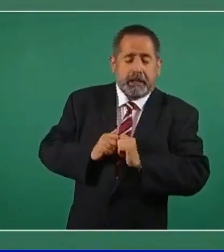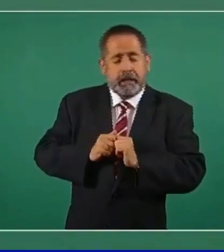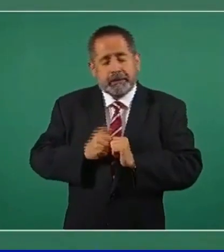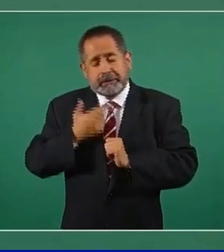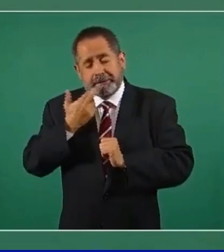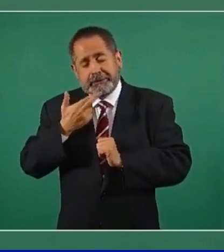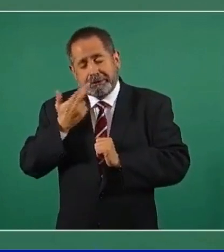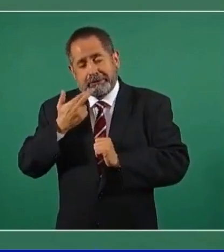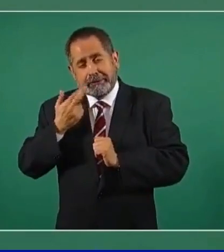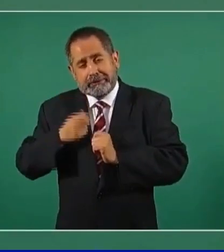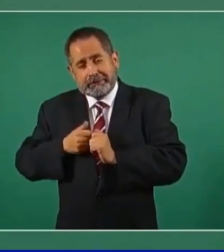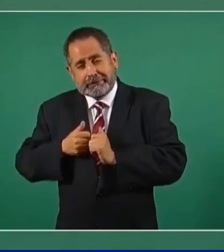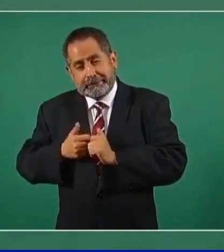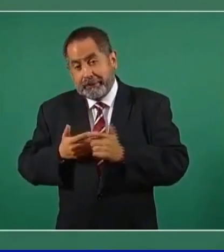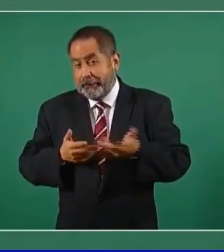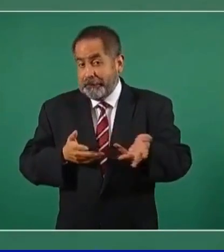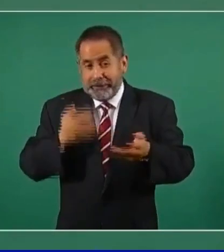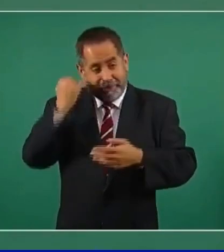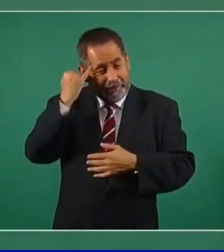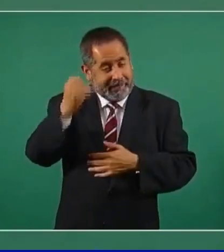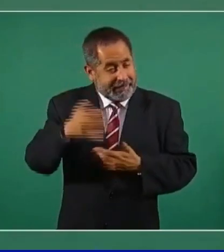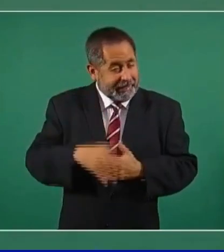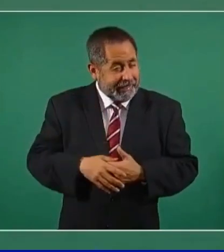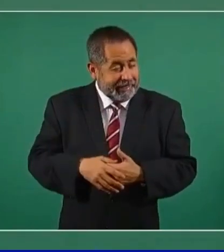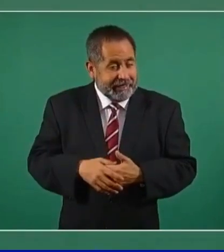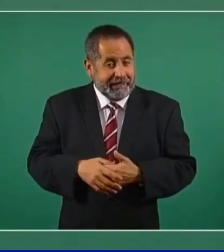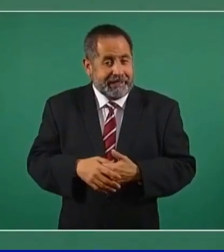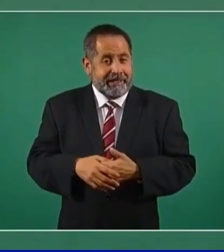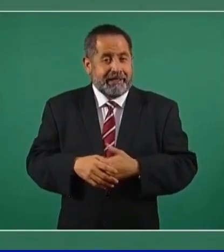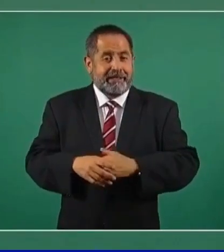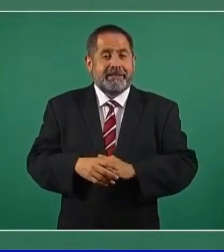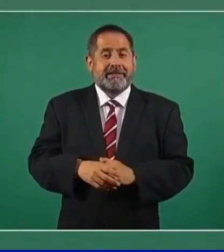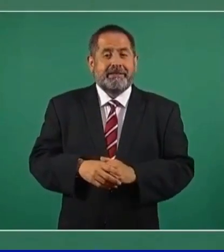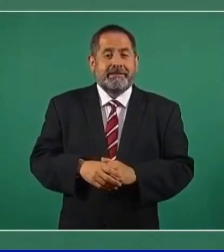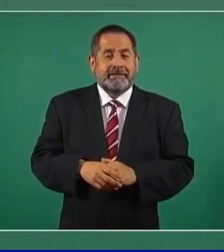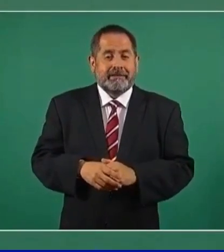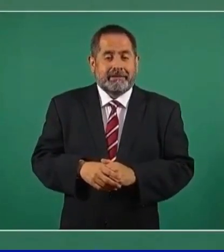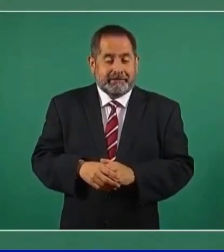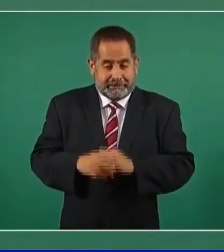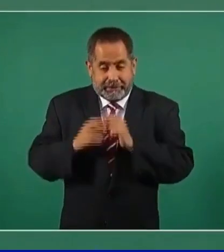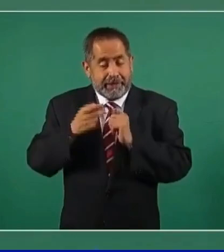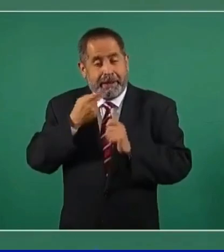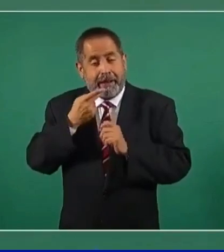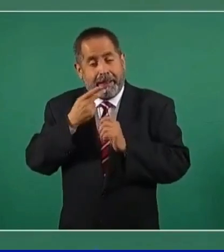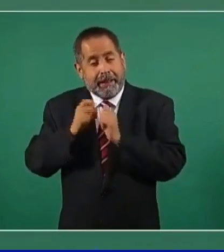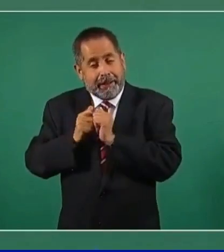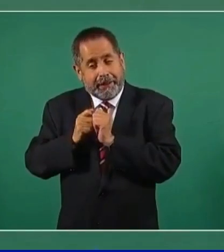Y antes era por…